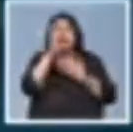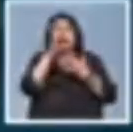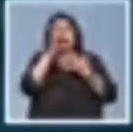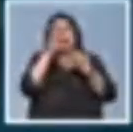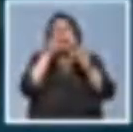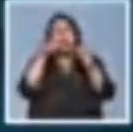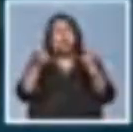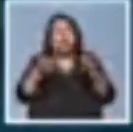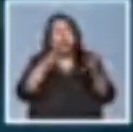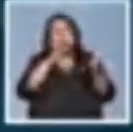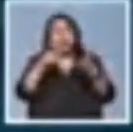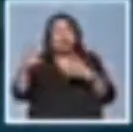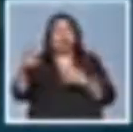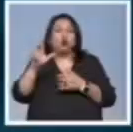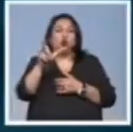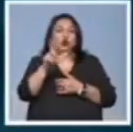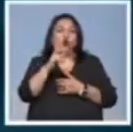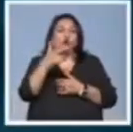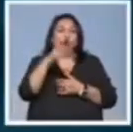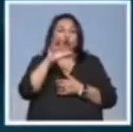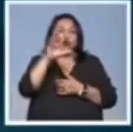momentos en la historia de Xunca.